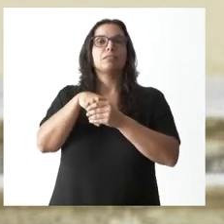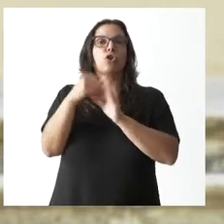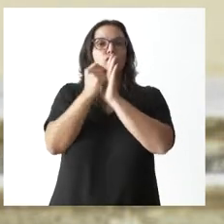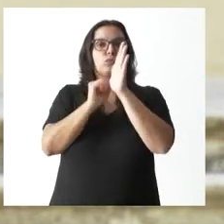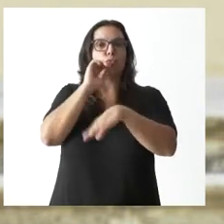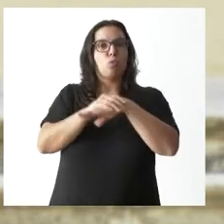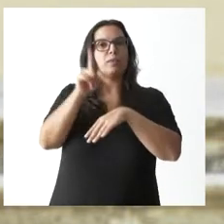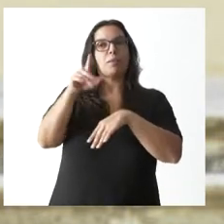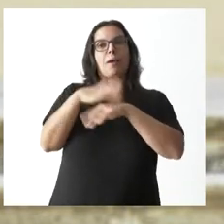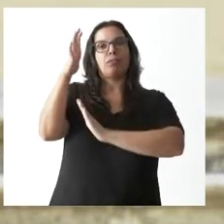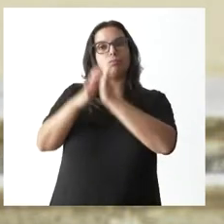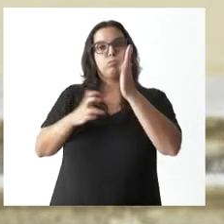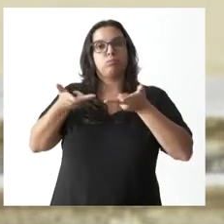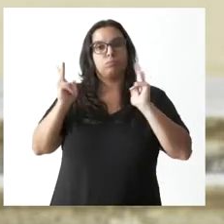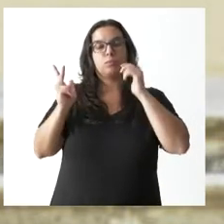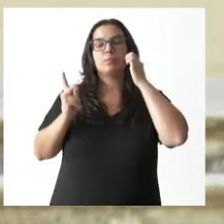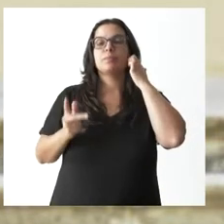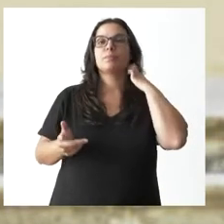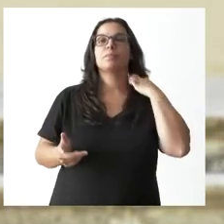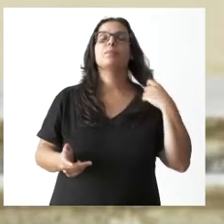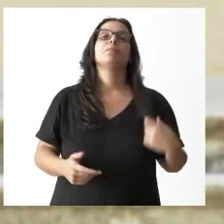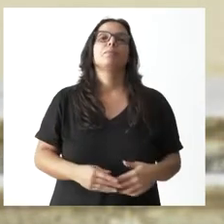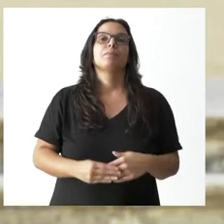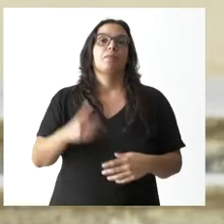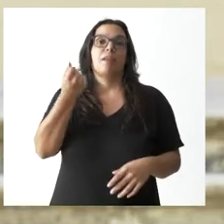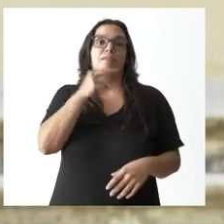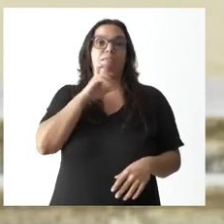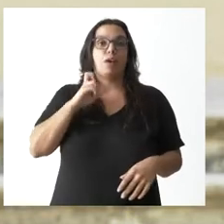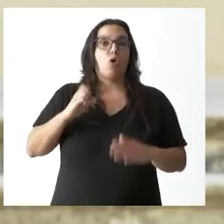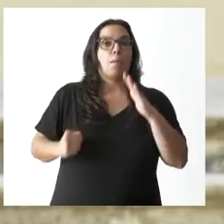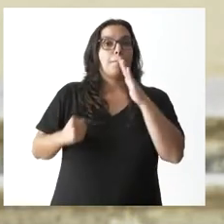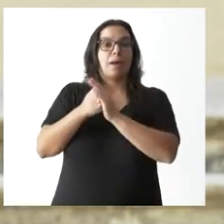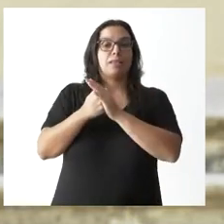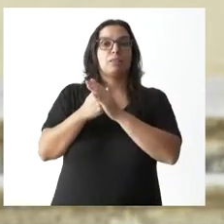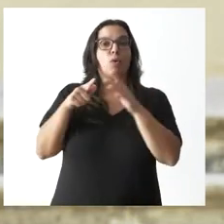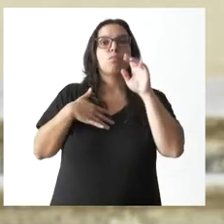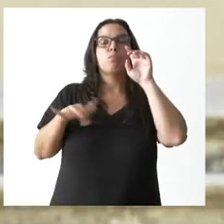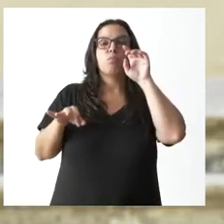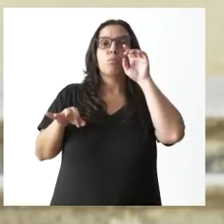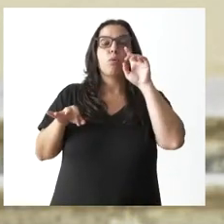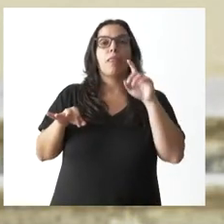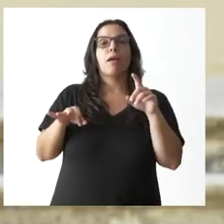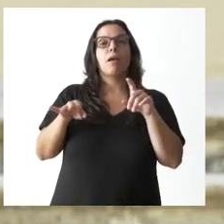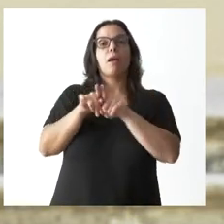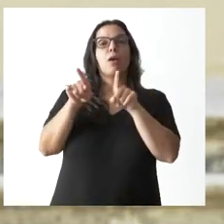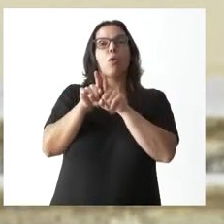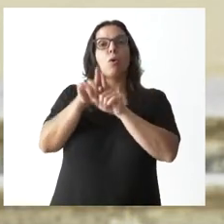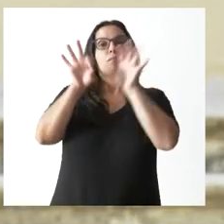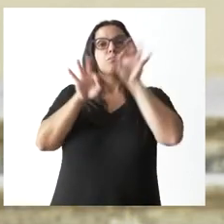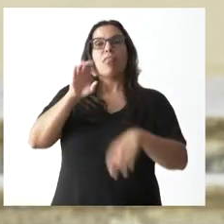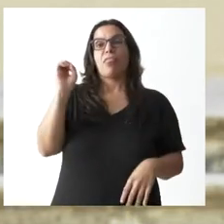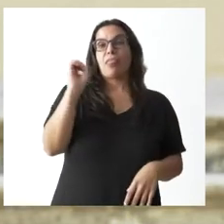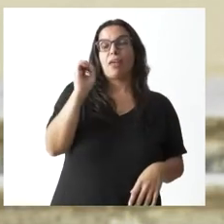deducciones. El valor máximo que pueden beneficiarse de un tipo cero, el 0